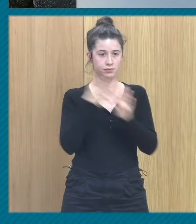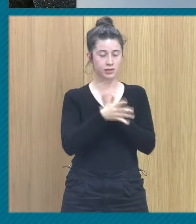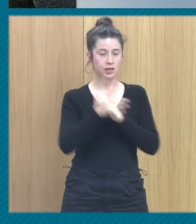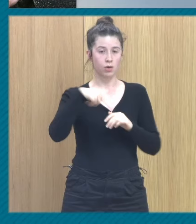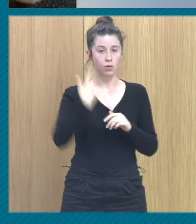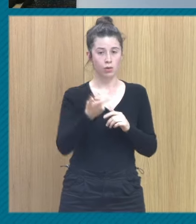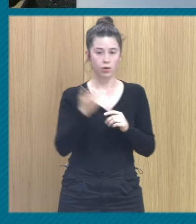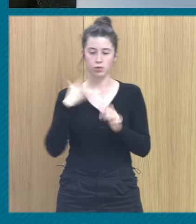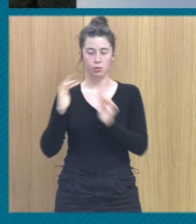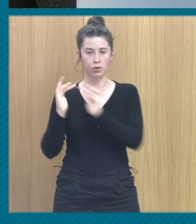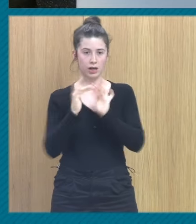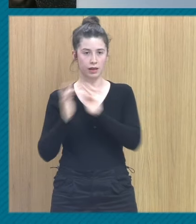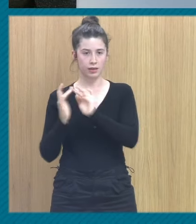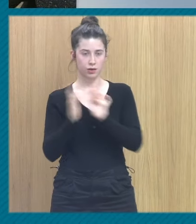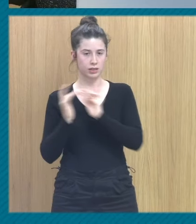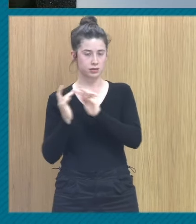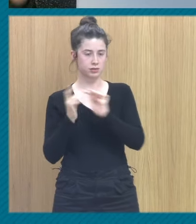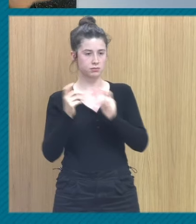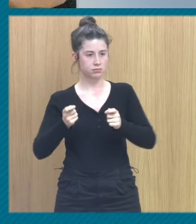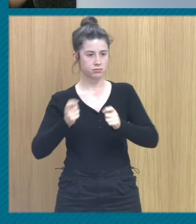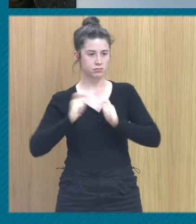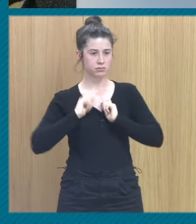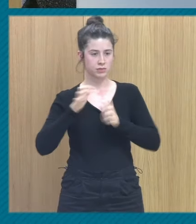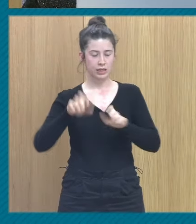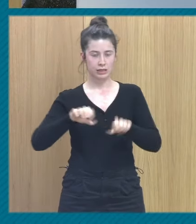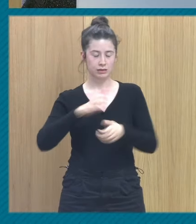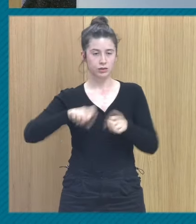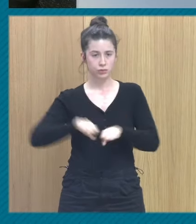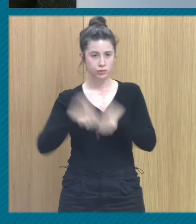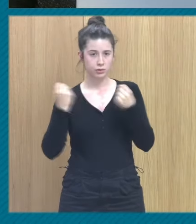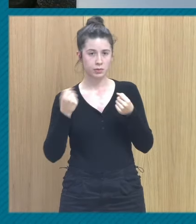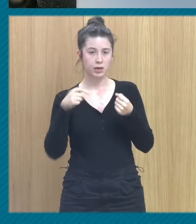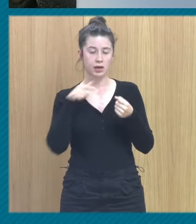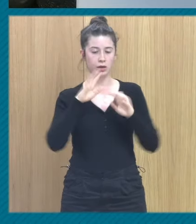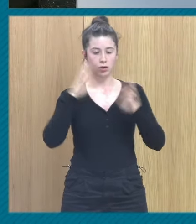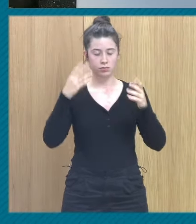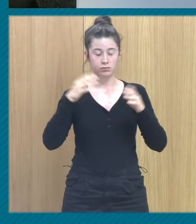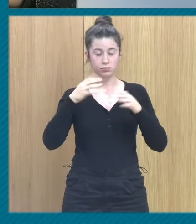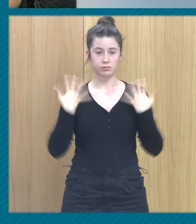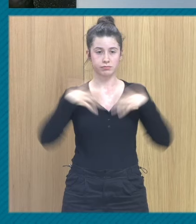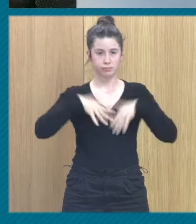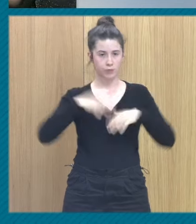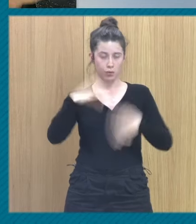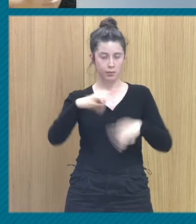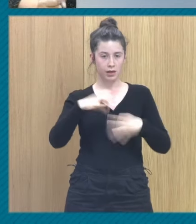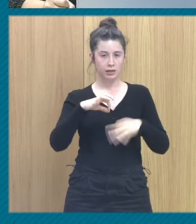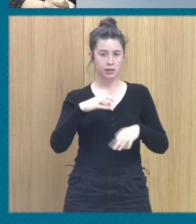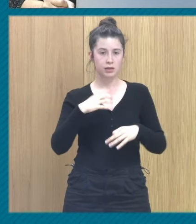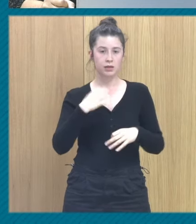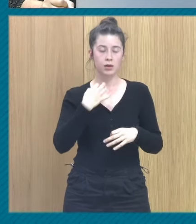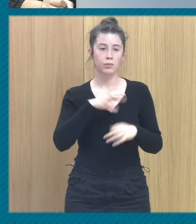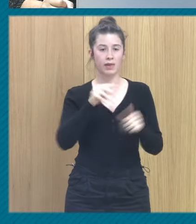su vida y este es uno de los parámetros que se convierte en un modelo vincular desorganizado no necesariamente desorganizado a veces es un modelo